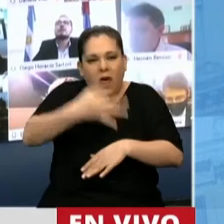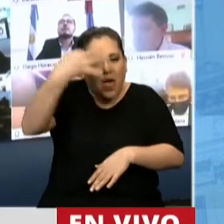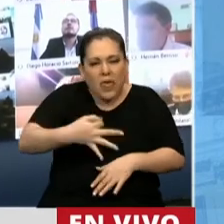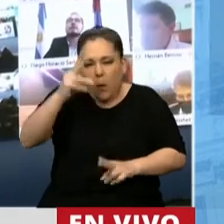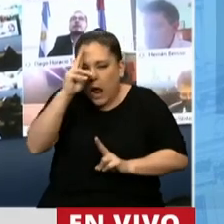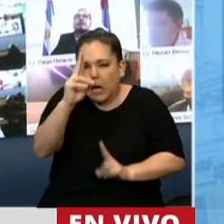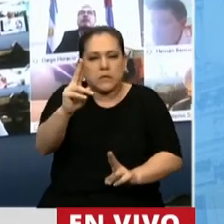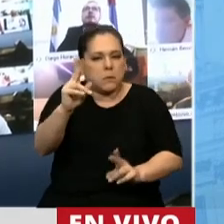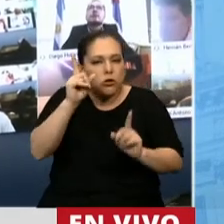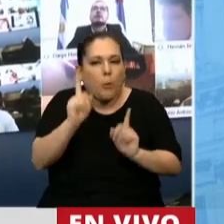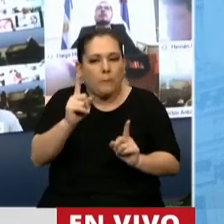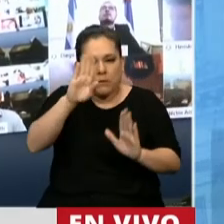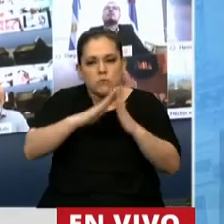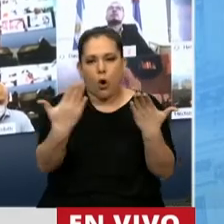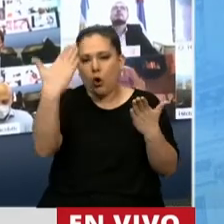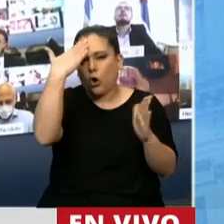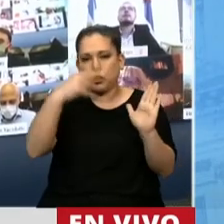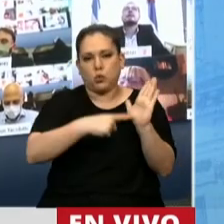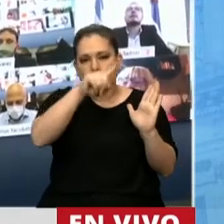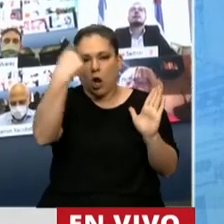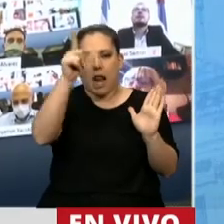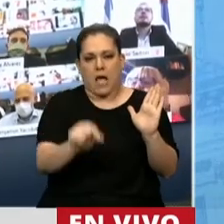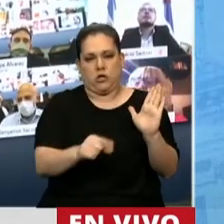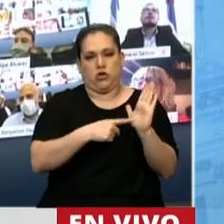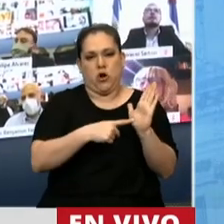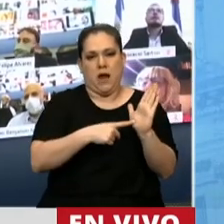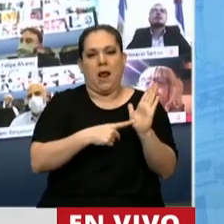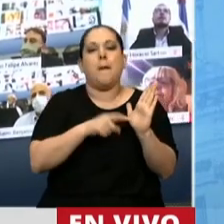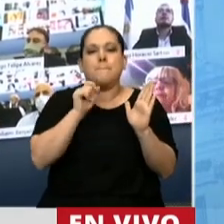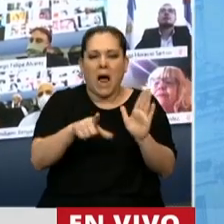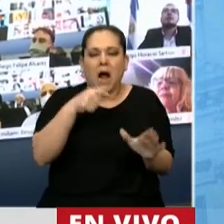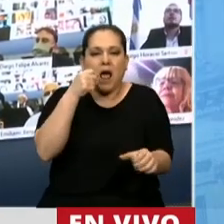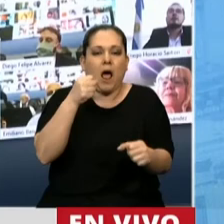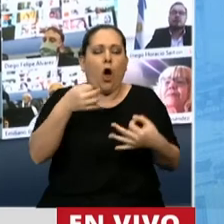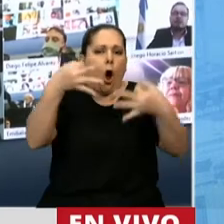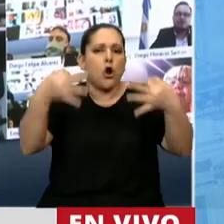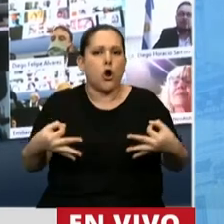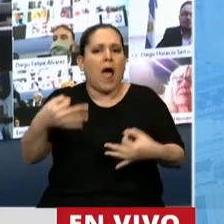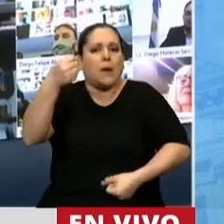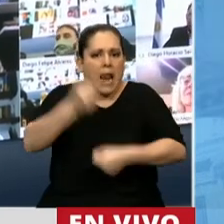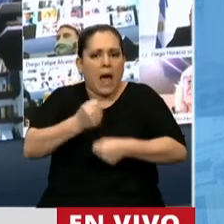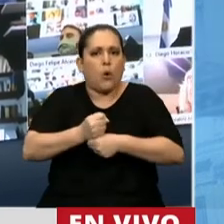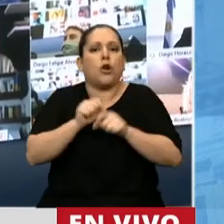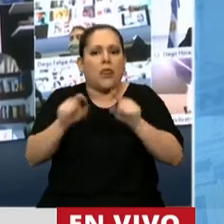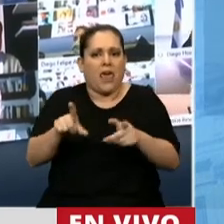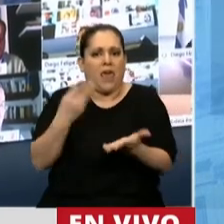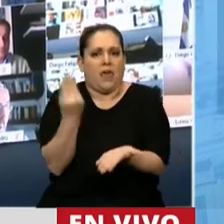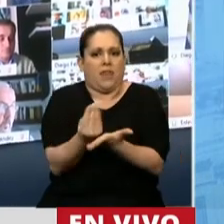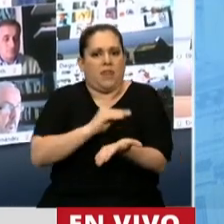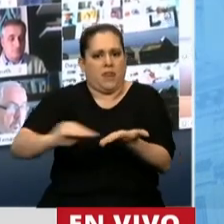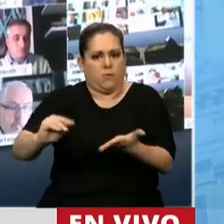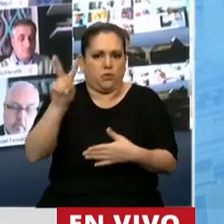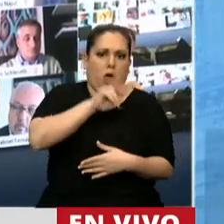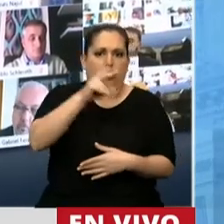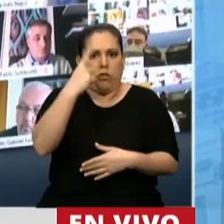respeto que consagra la Constitución Nacional a la honorable labor que resulta del Poder Legislativo. Y